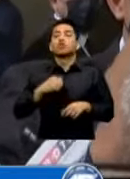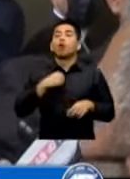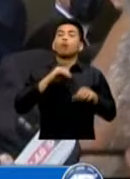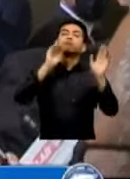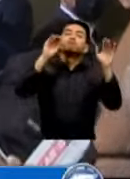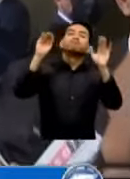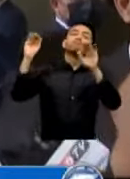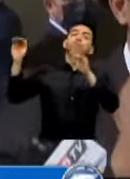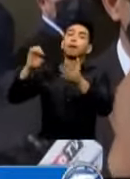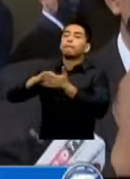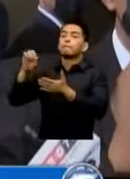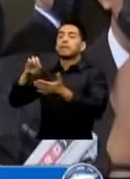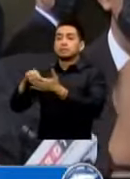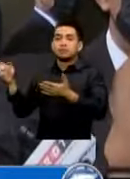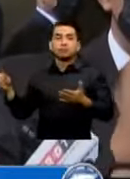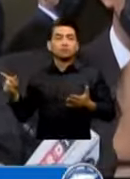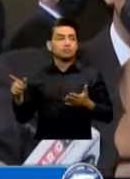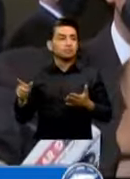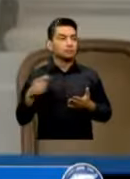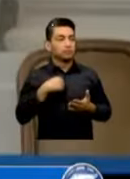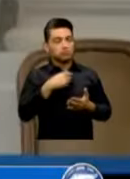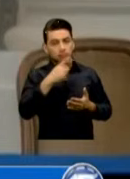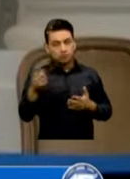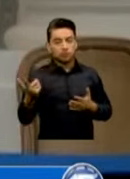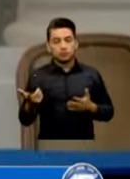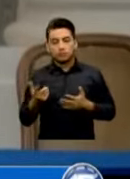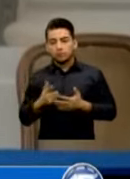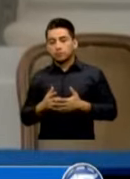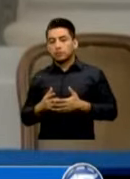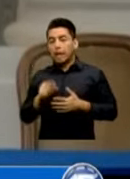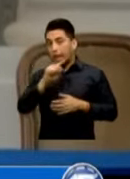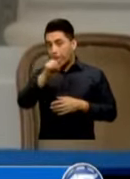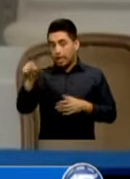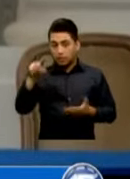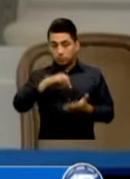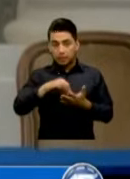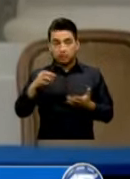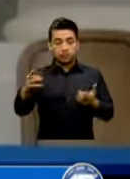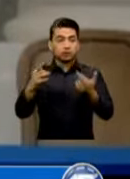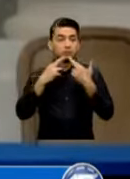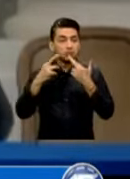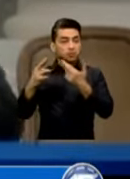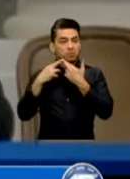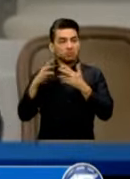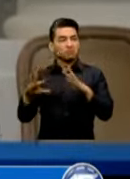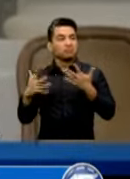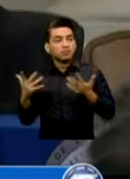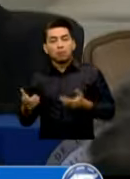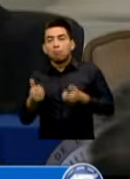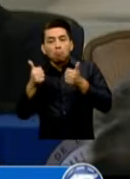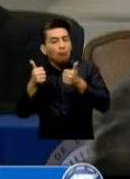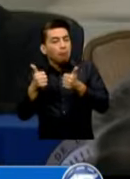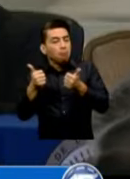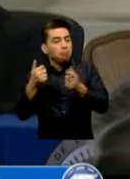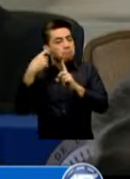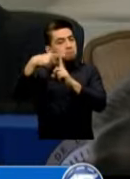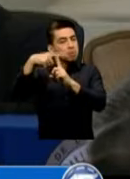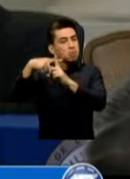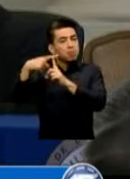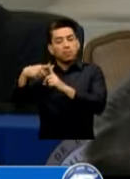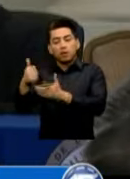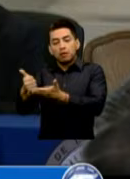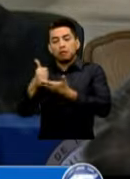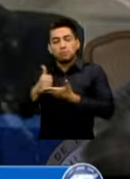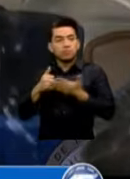No Es El Que Dirige La CDH Fueron Los Países Y Las Respuestas Han Sido Muy Positivas A Favor De Guatemala Porque